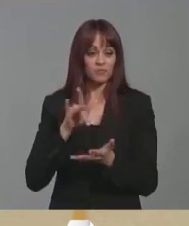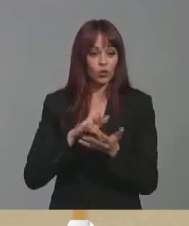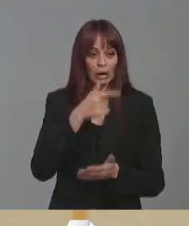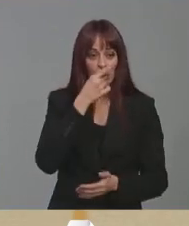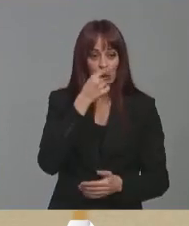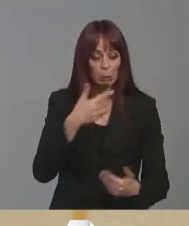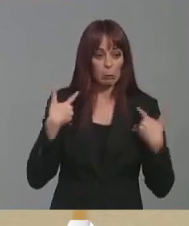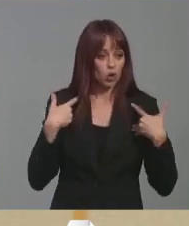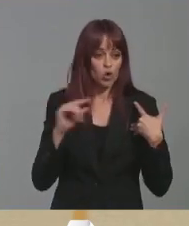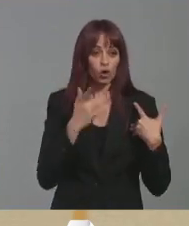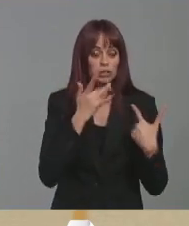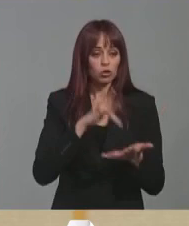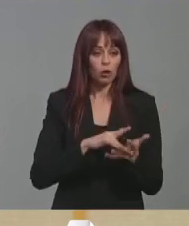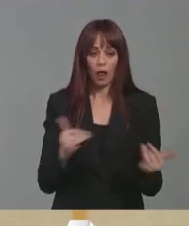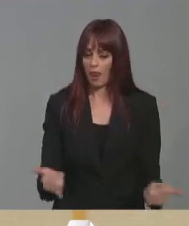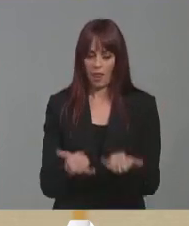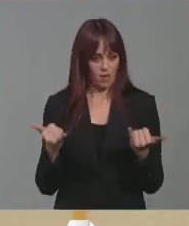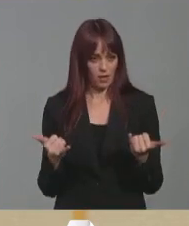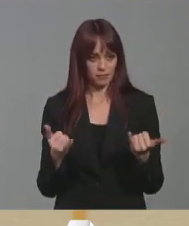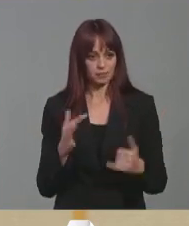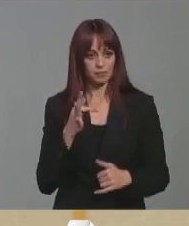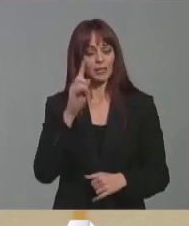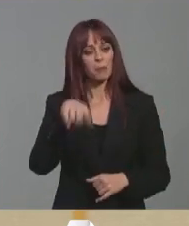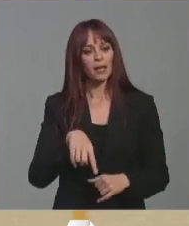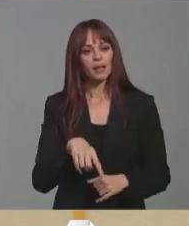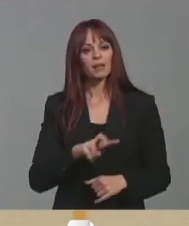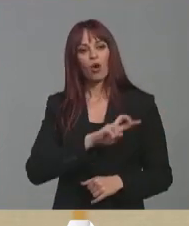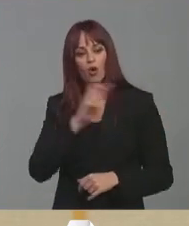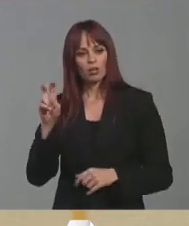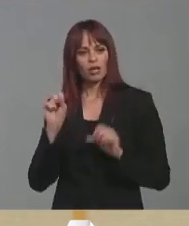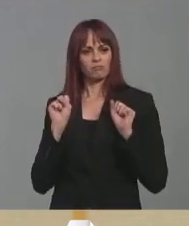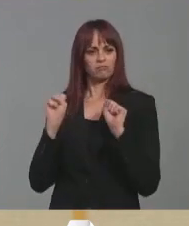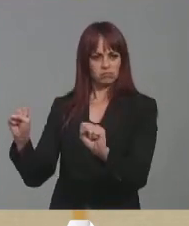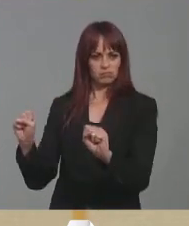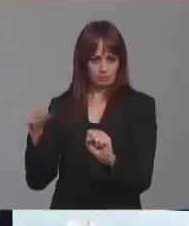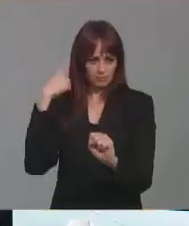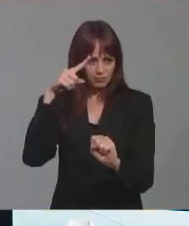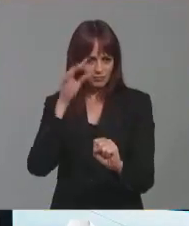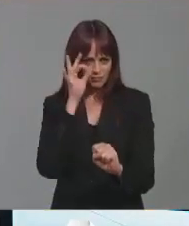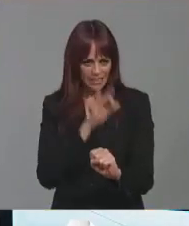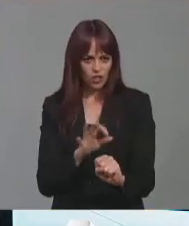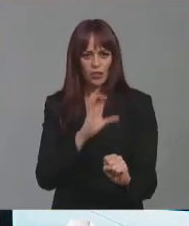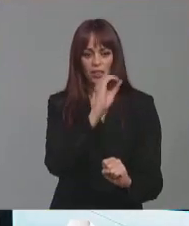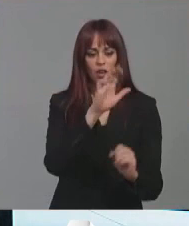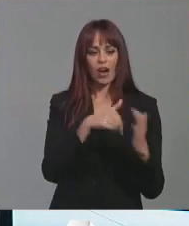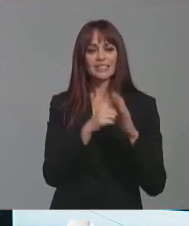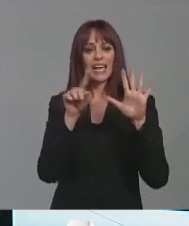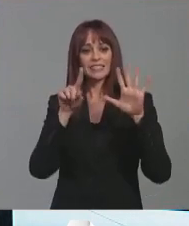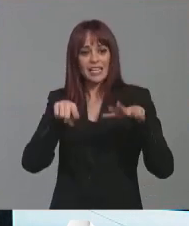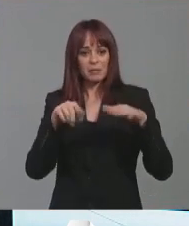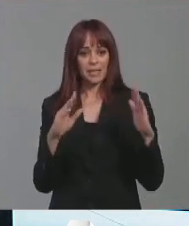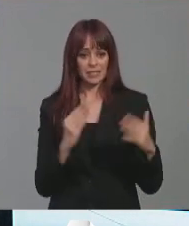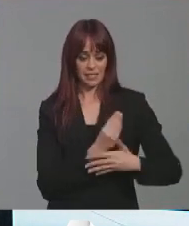si la sufren sea de una manera muy leve. Pero además se ha incorporado otra inmunización que ha sido, como sabe, a los niños de 0 a 6 meses con la